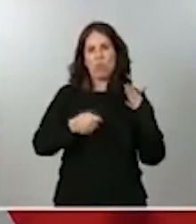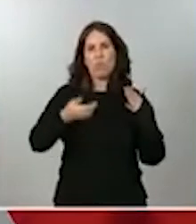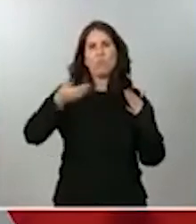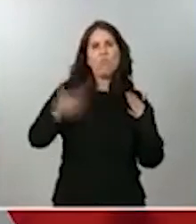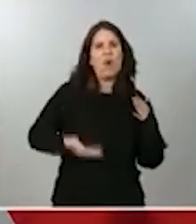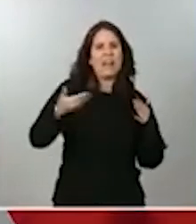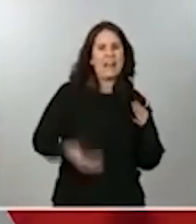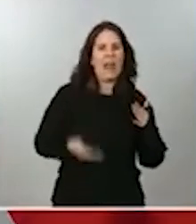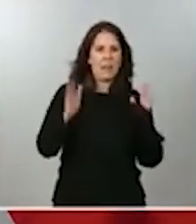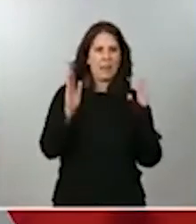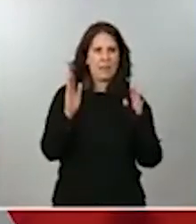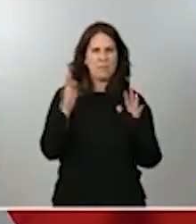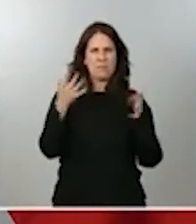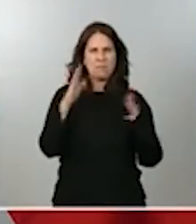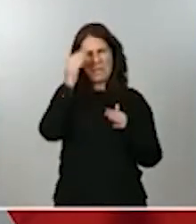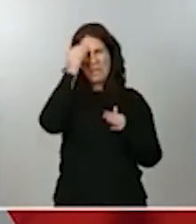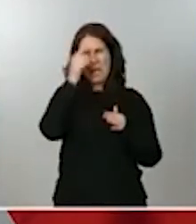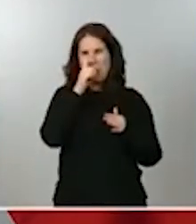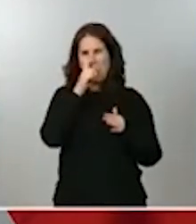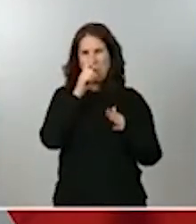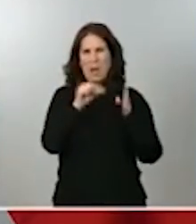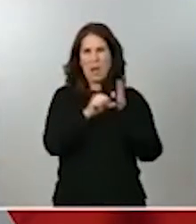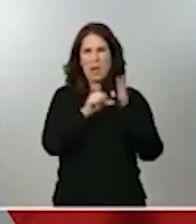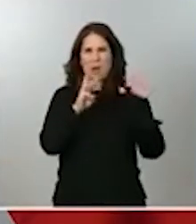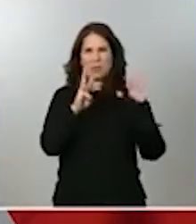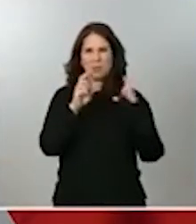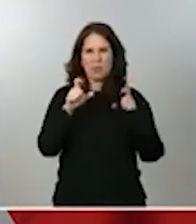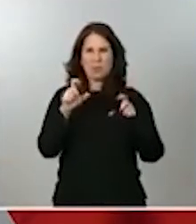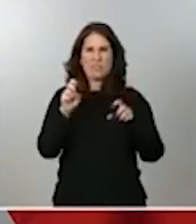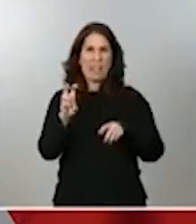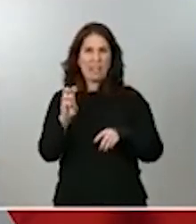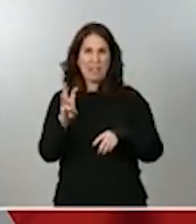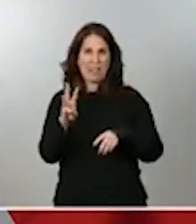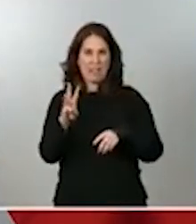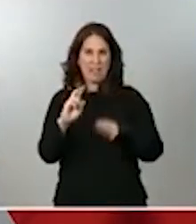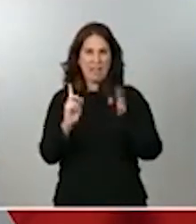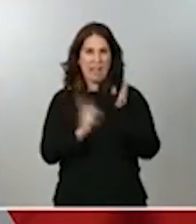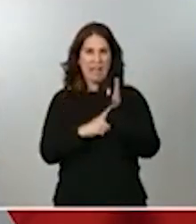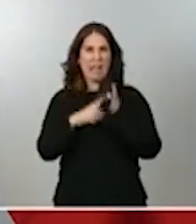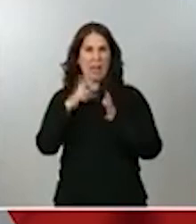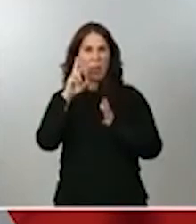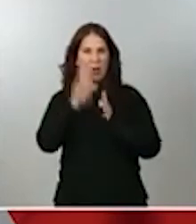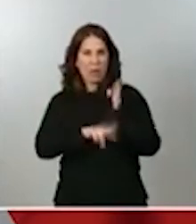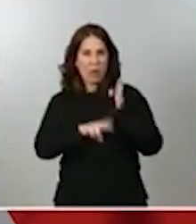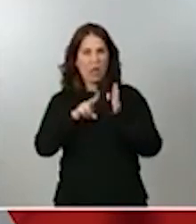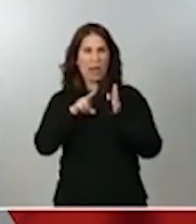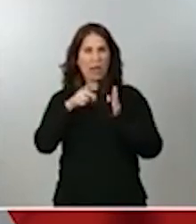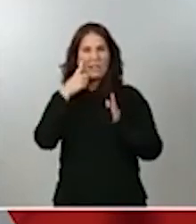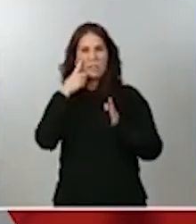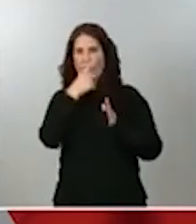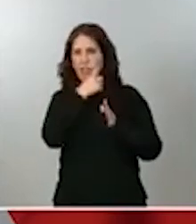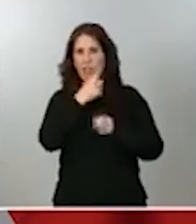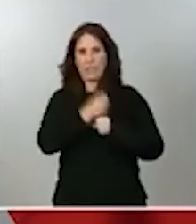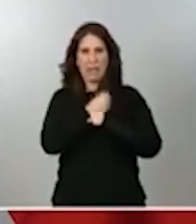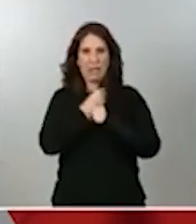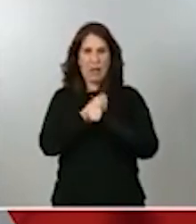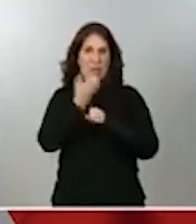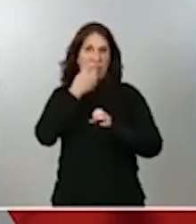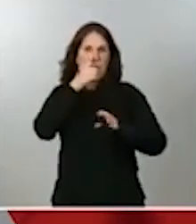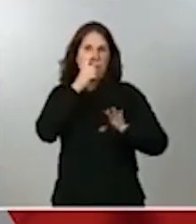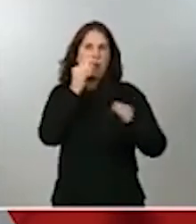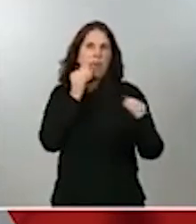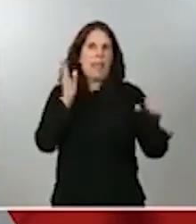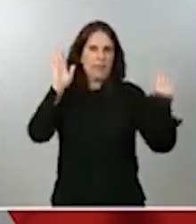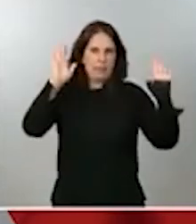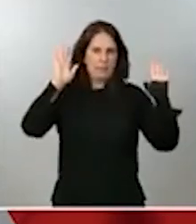en el artículo 8, apartado 13 de la ley reguladora de la inspección de trabajo, ver si no me fracasa la memoria, y puede